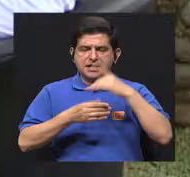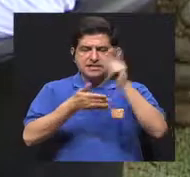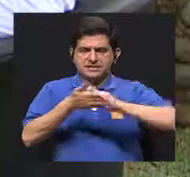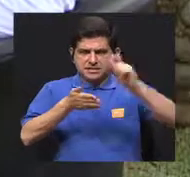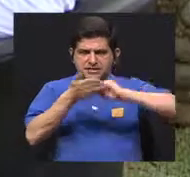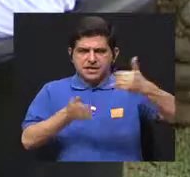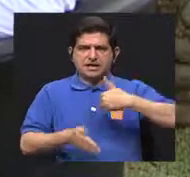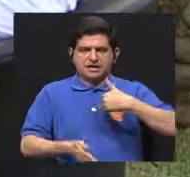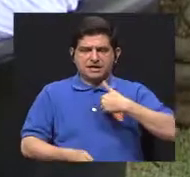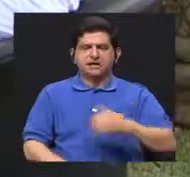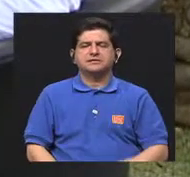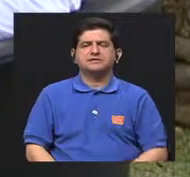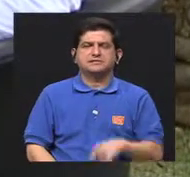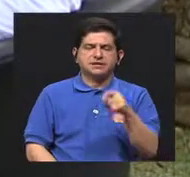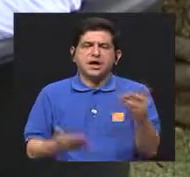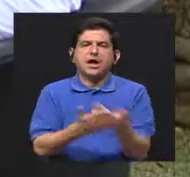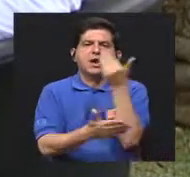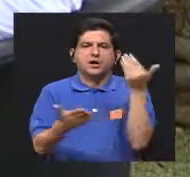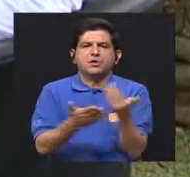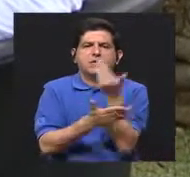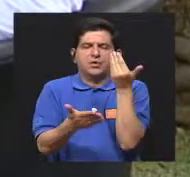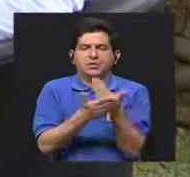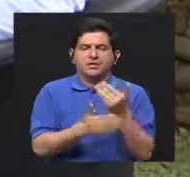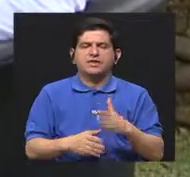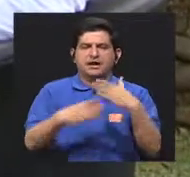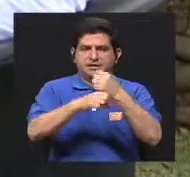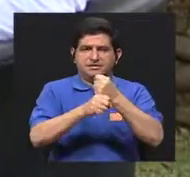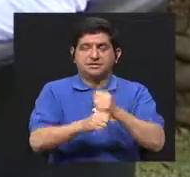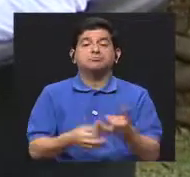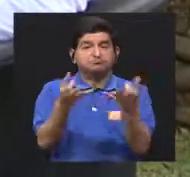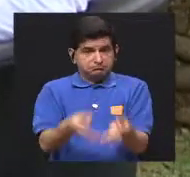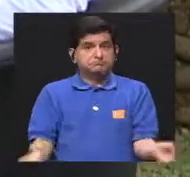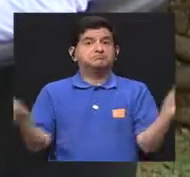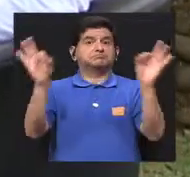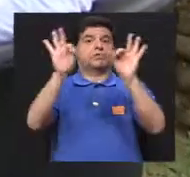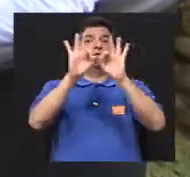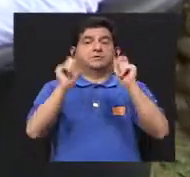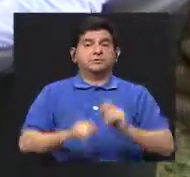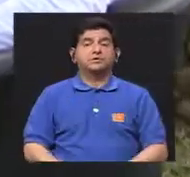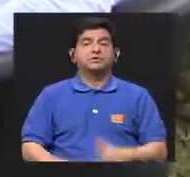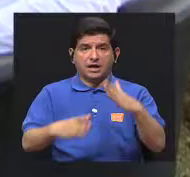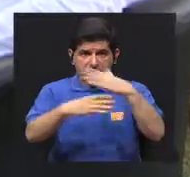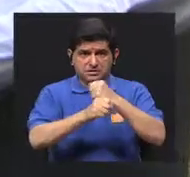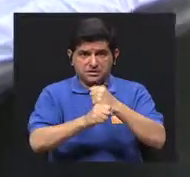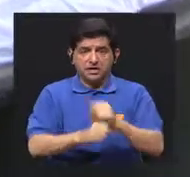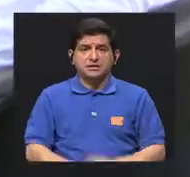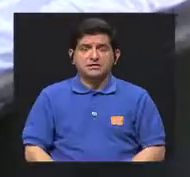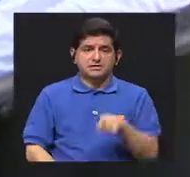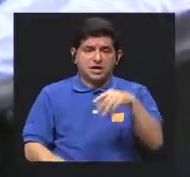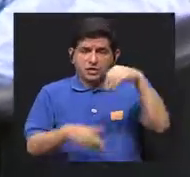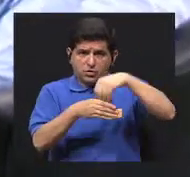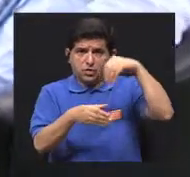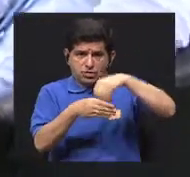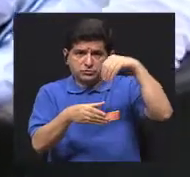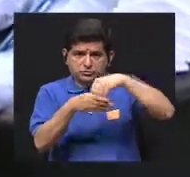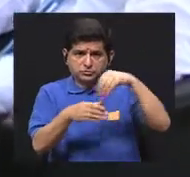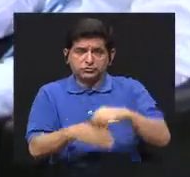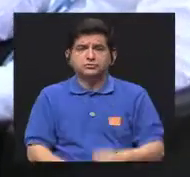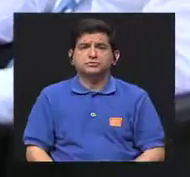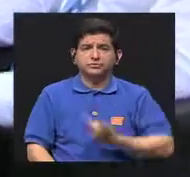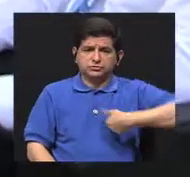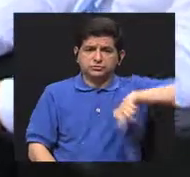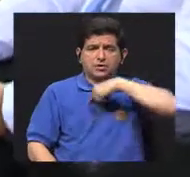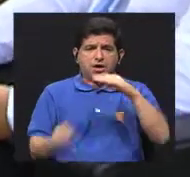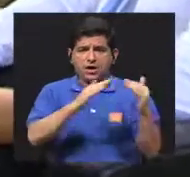bueno, el interés de la escuela de nutrición por innovar y creemos que es importante, ¿verdad? En ese sentido, realizar un aporte a